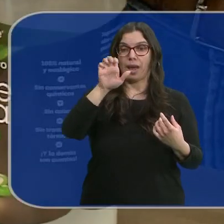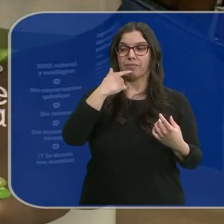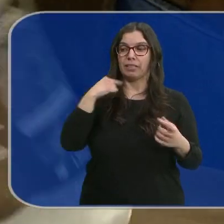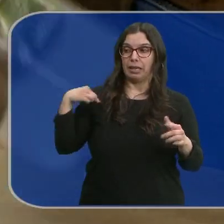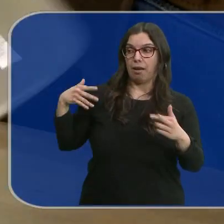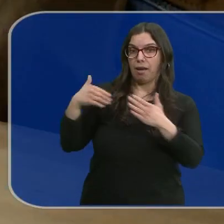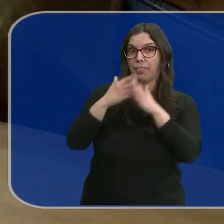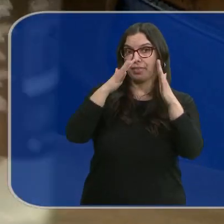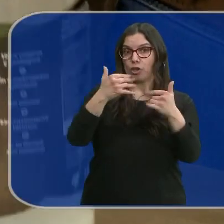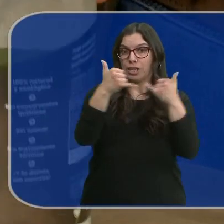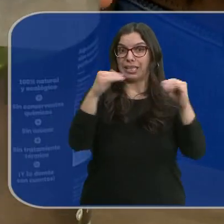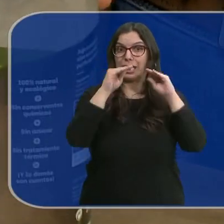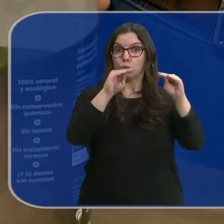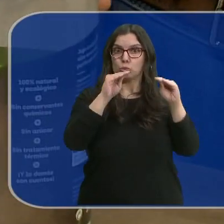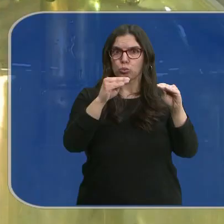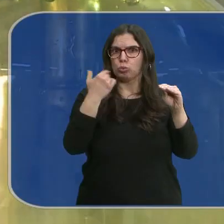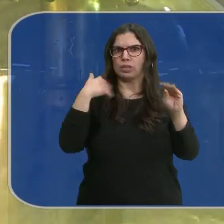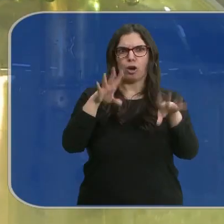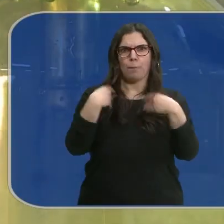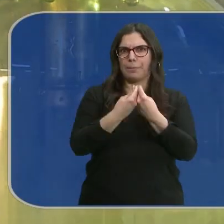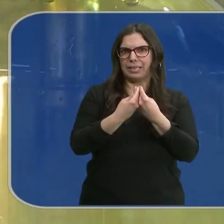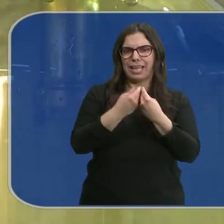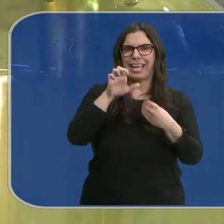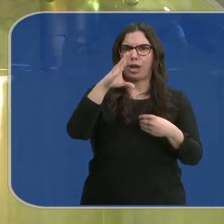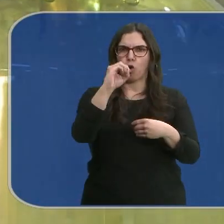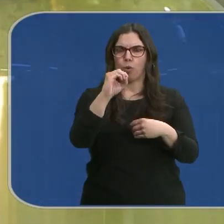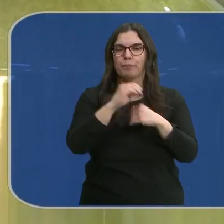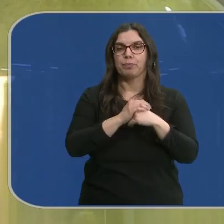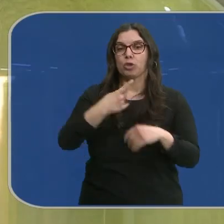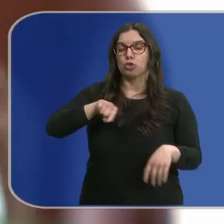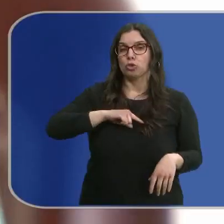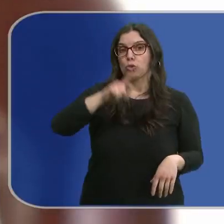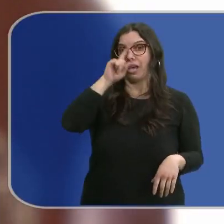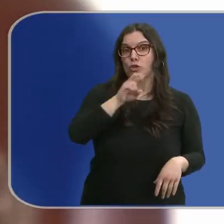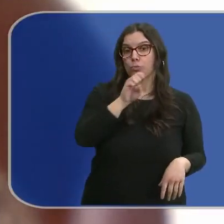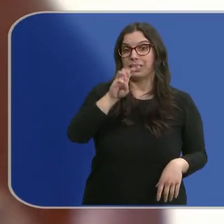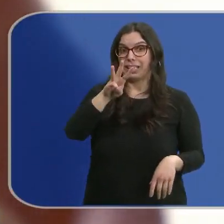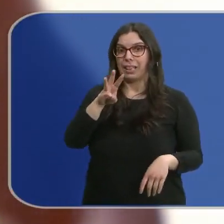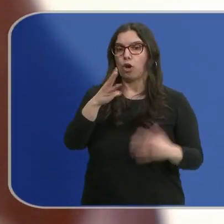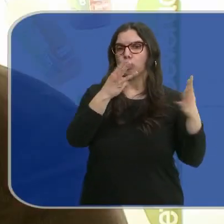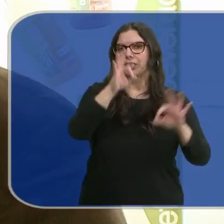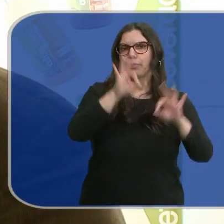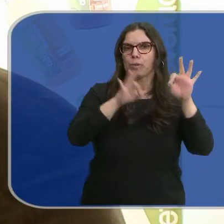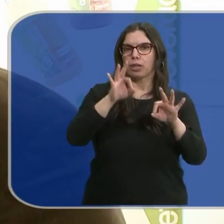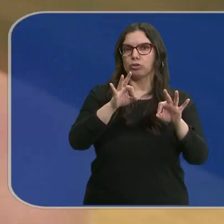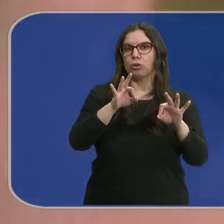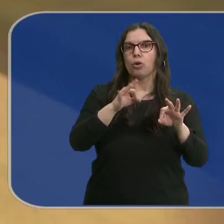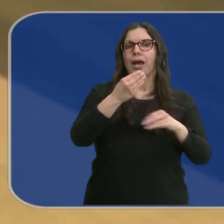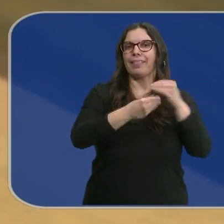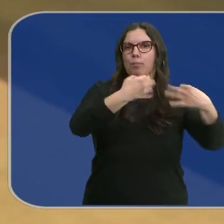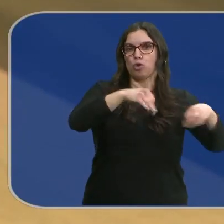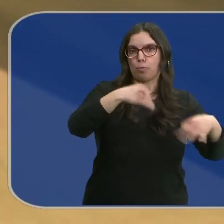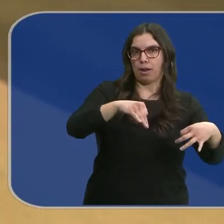10 años su línea eco ya copa casi toda su producción. Nosotros en el año 2013 el 80% de nuestra fabricación podía ser convencional